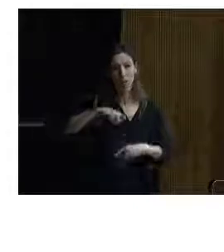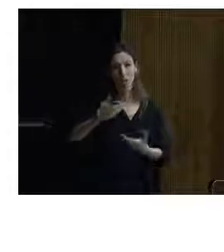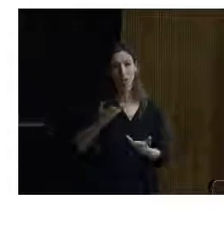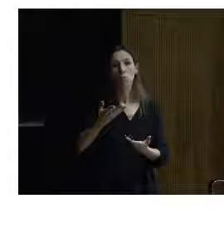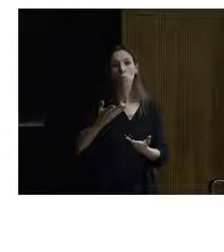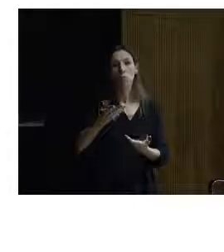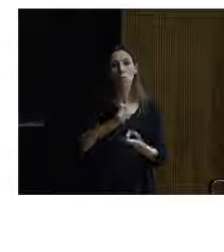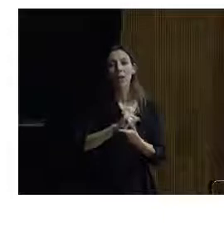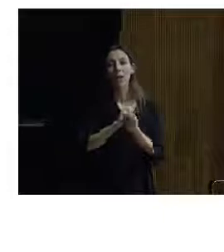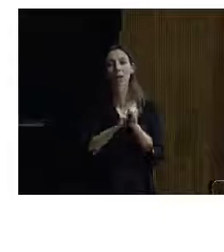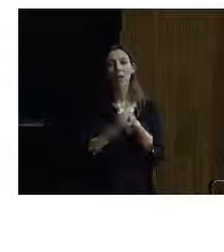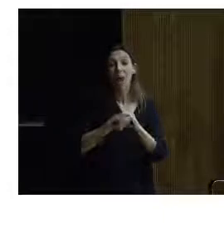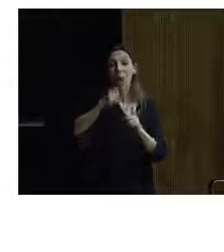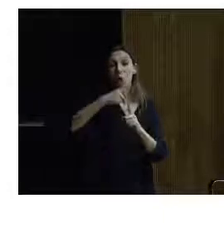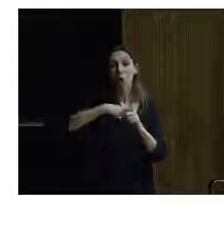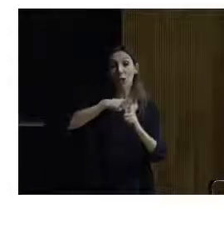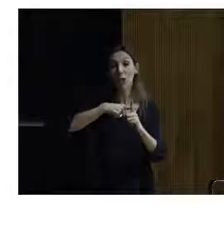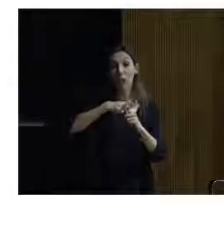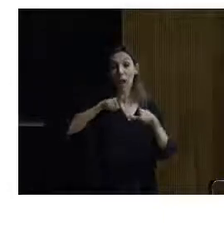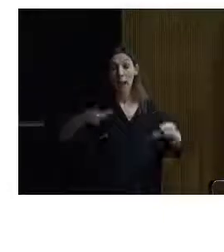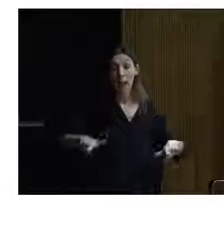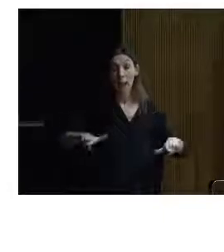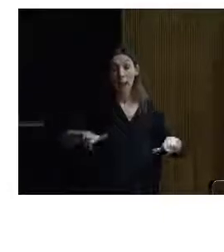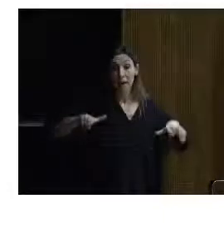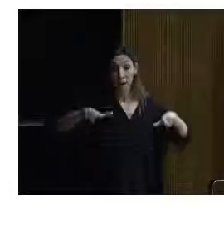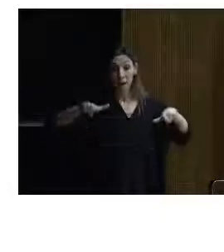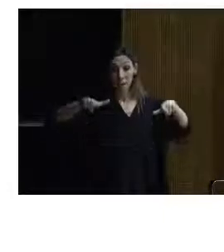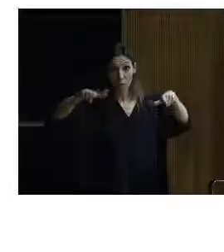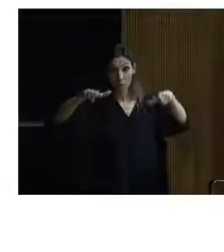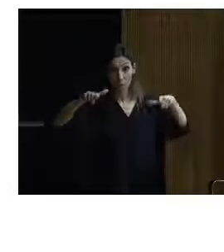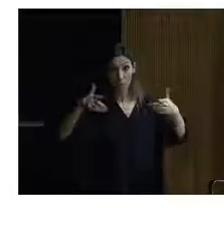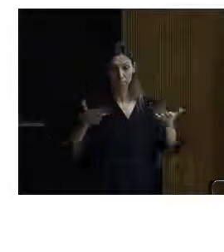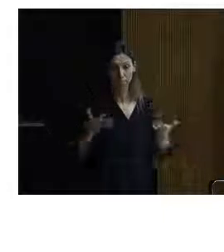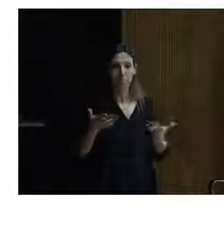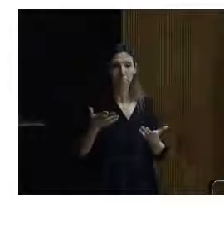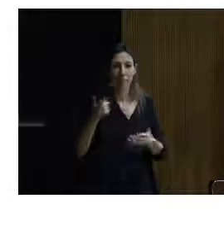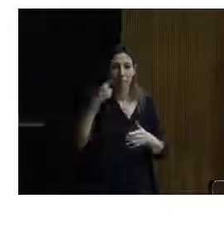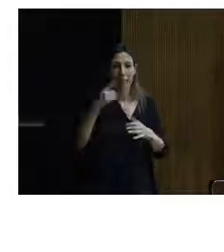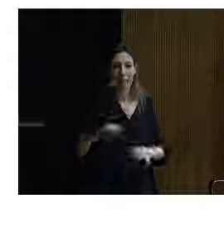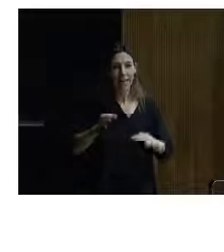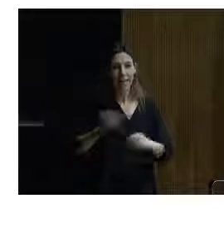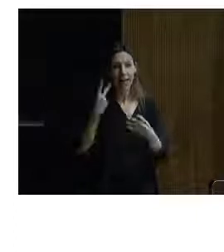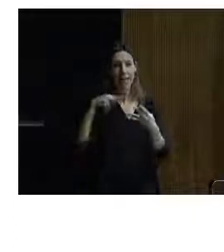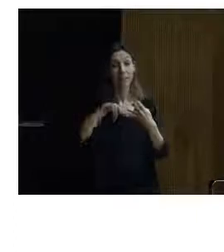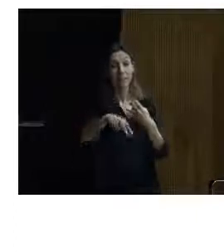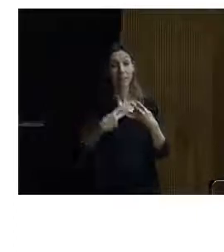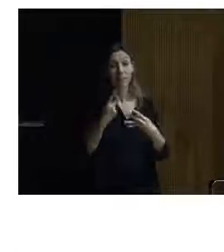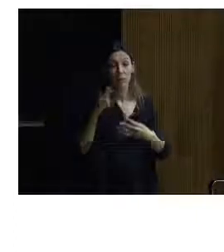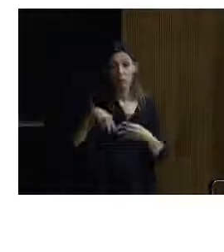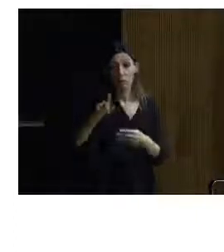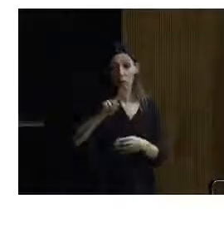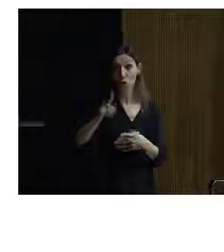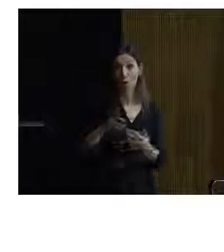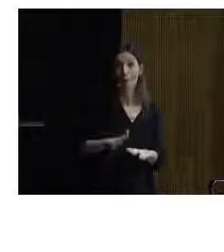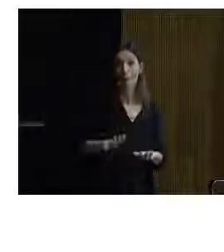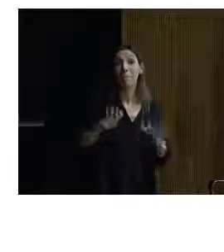de los niveles de esas plataformas. De tal manera que no es que sea invisible, lo que pasa es que la gente no se ha dado cuenta, que es otra cosa